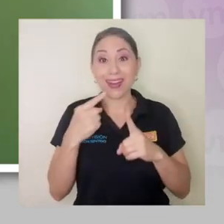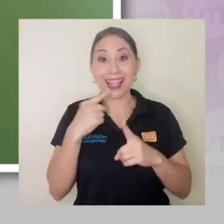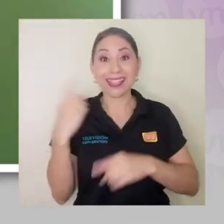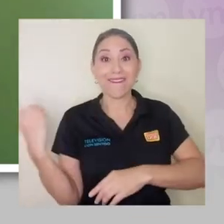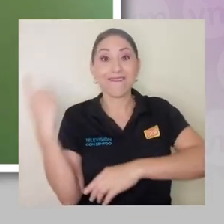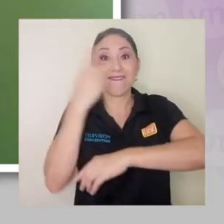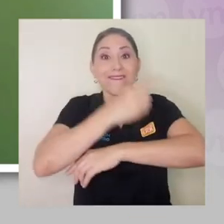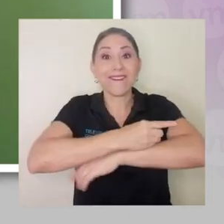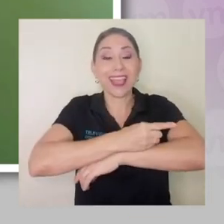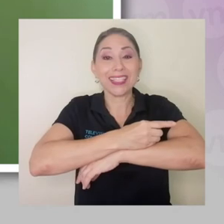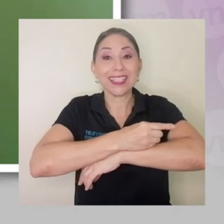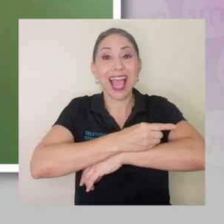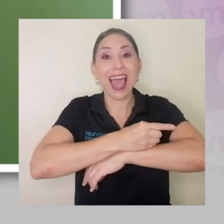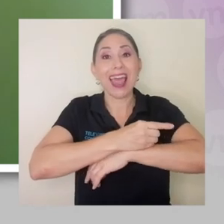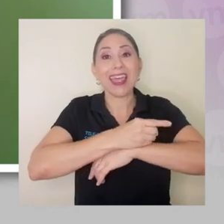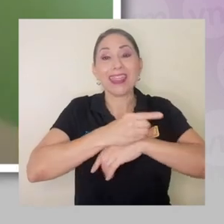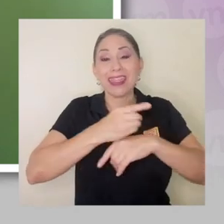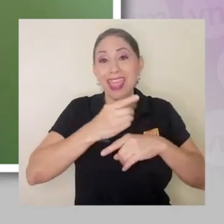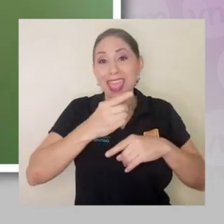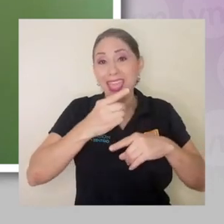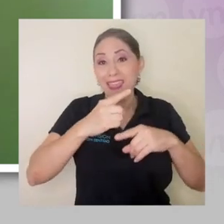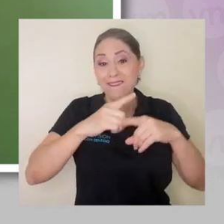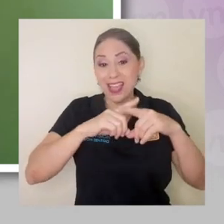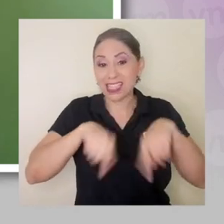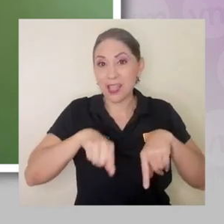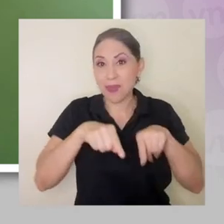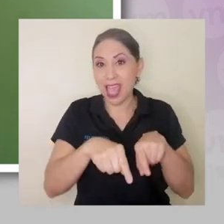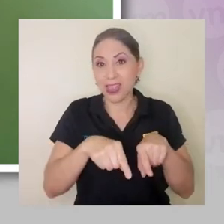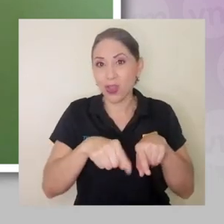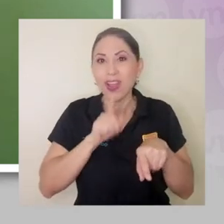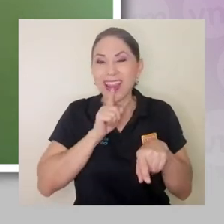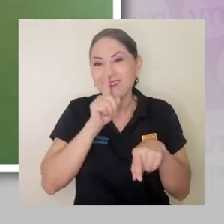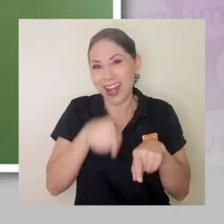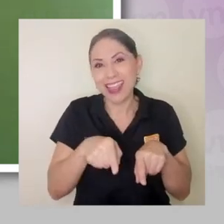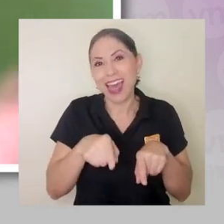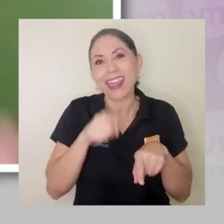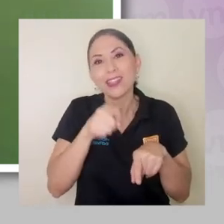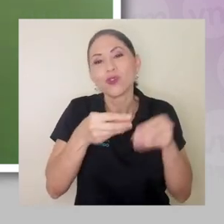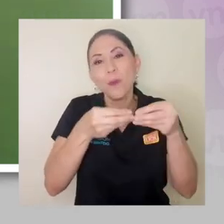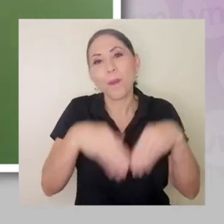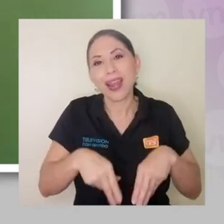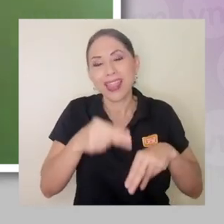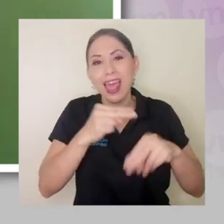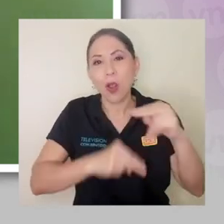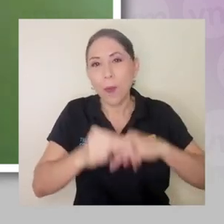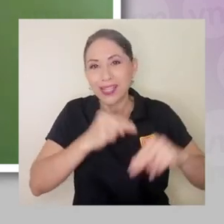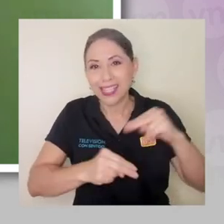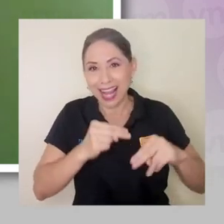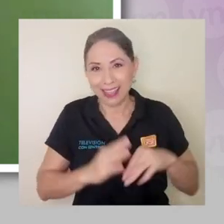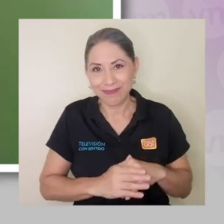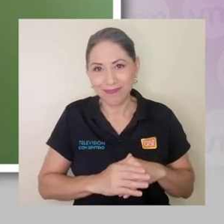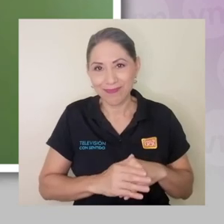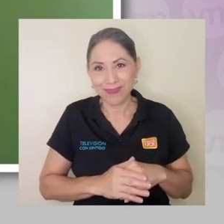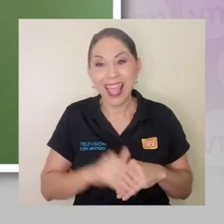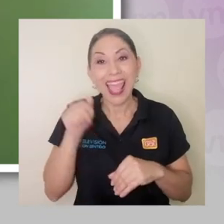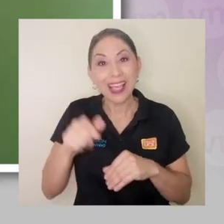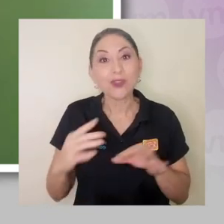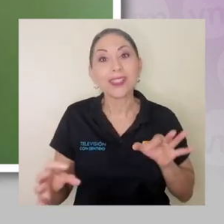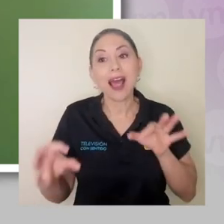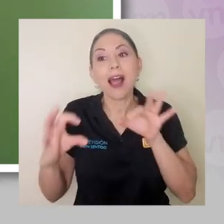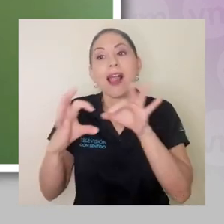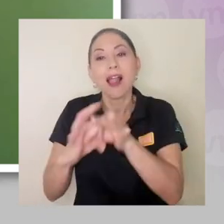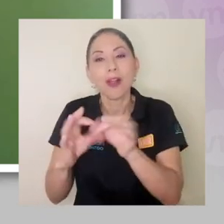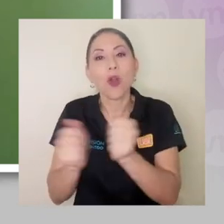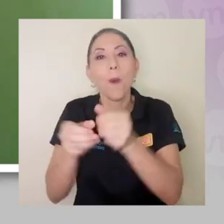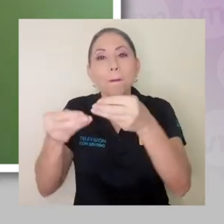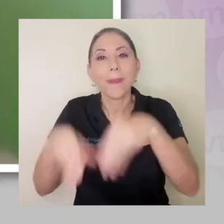vencimiento en realidad hace alusión en la pérdida del valor comercial y está más ligado en la mayoría de alimentos a la parte de pérdida de